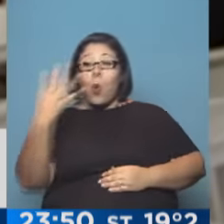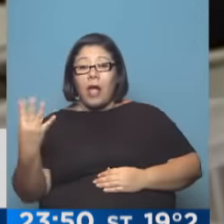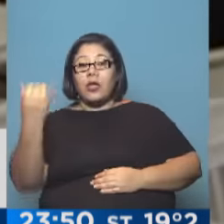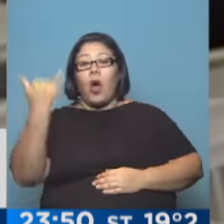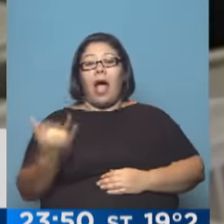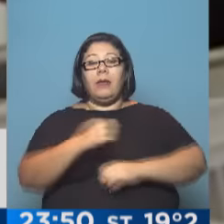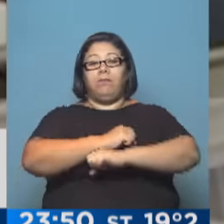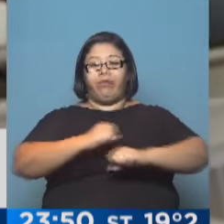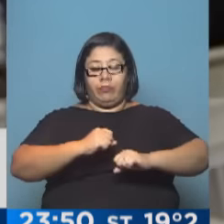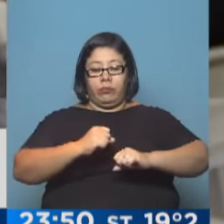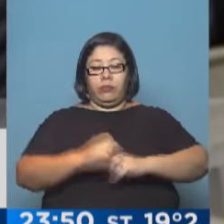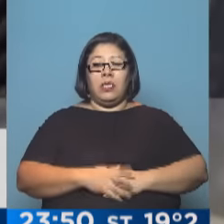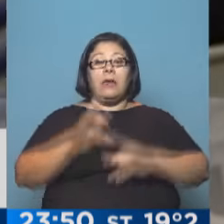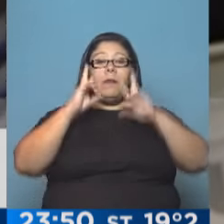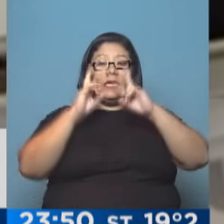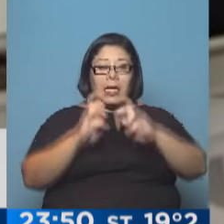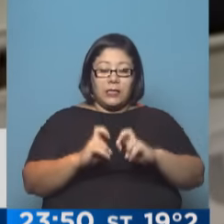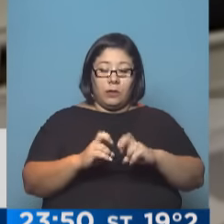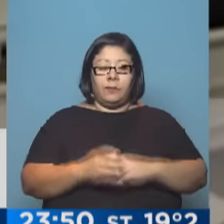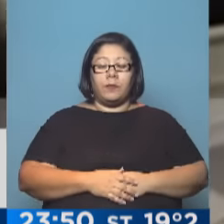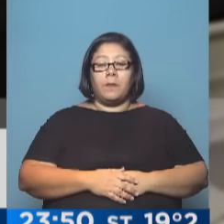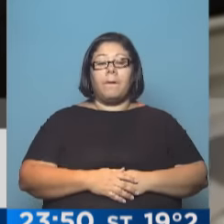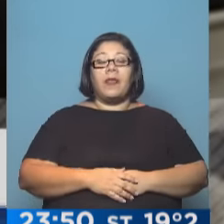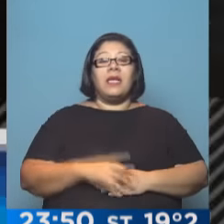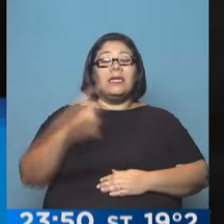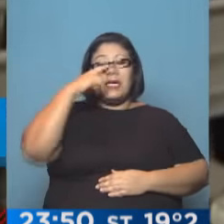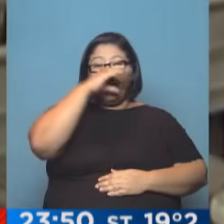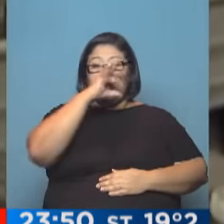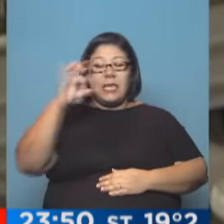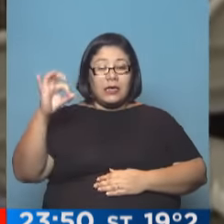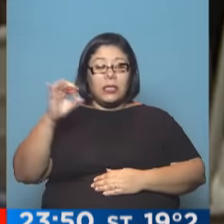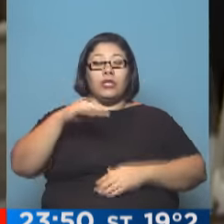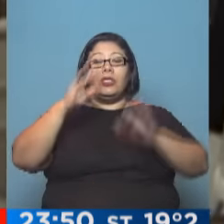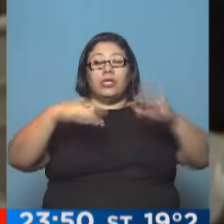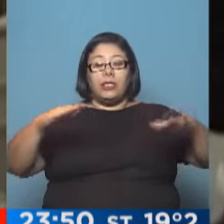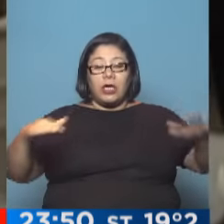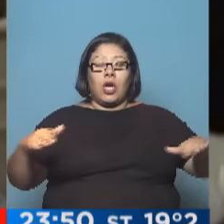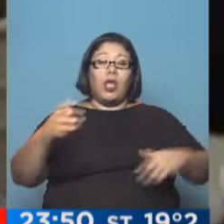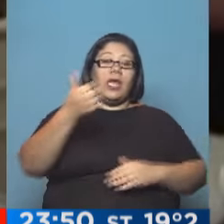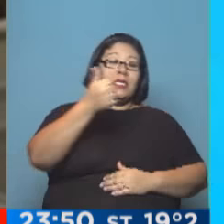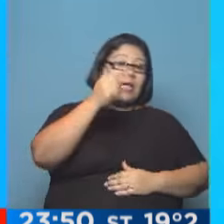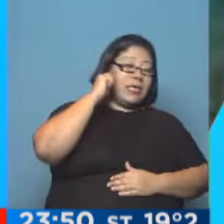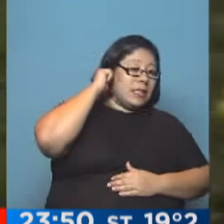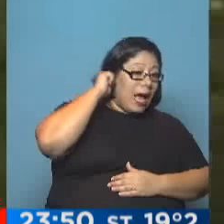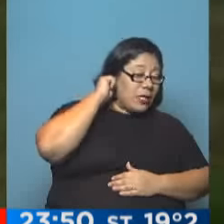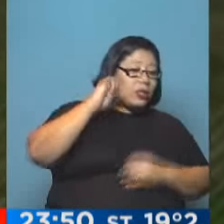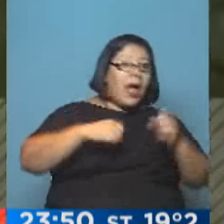por un equipo local. El estudio incluyó a 700 estudiantes de entre 6 y 19 años.